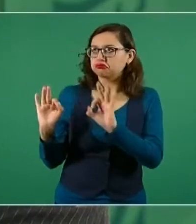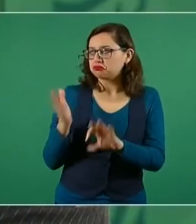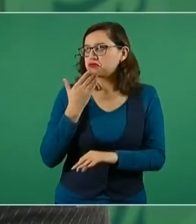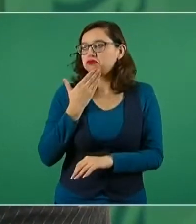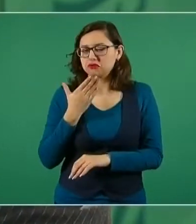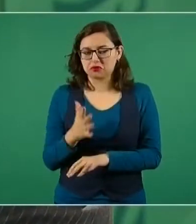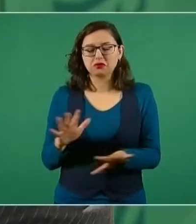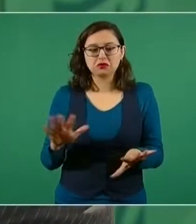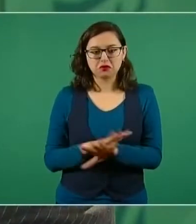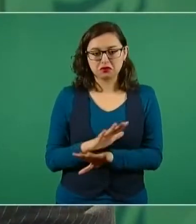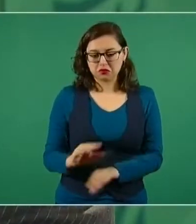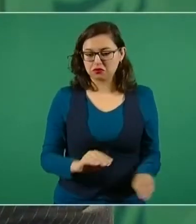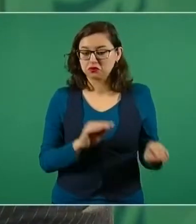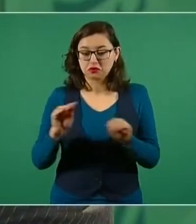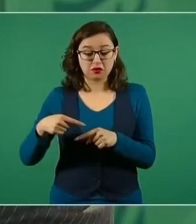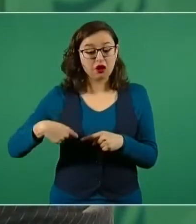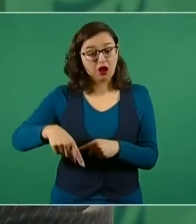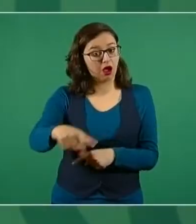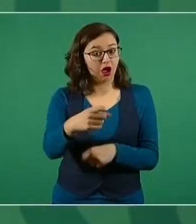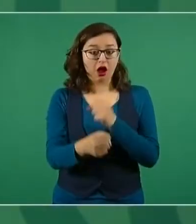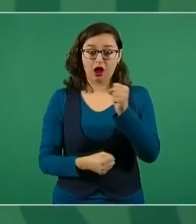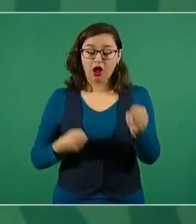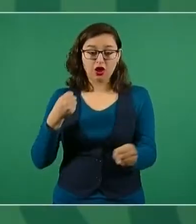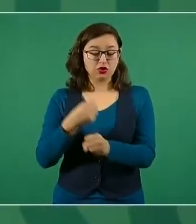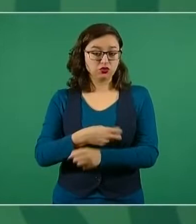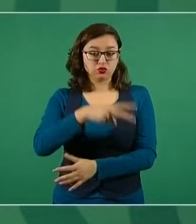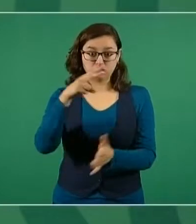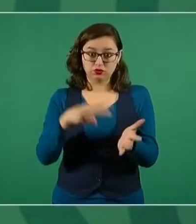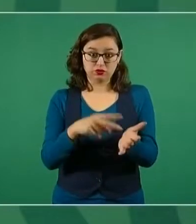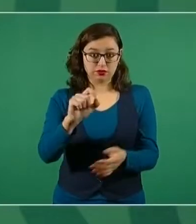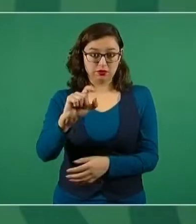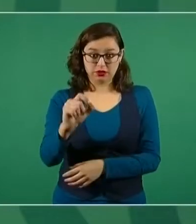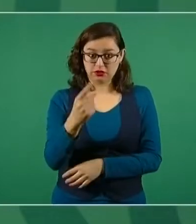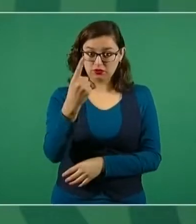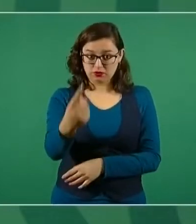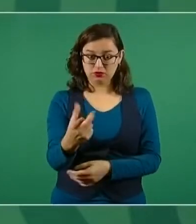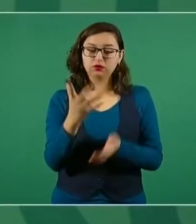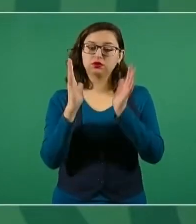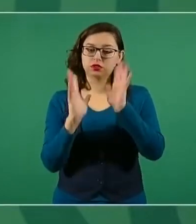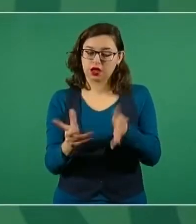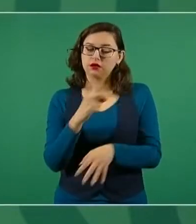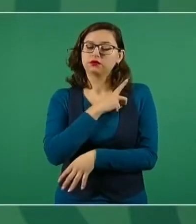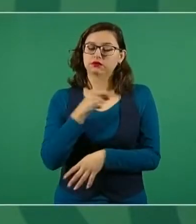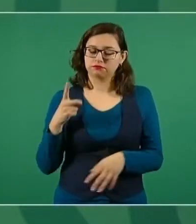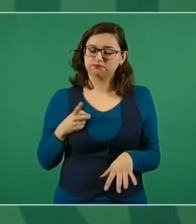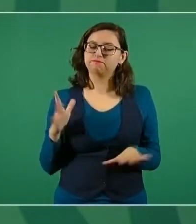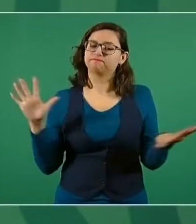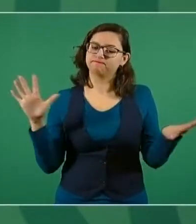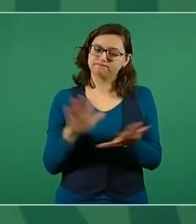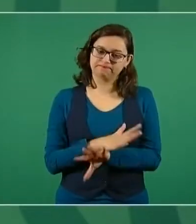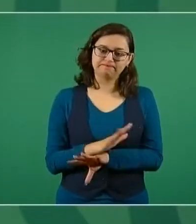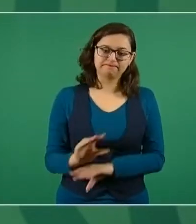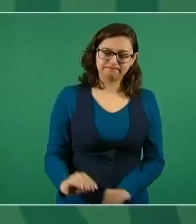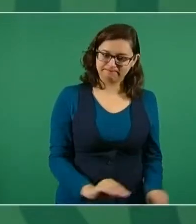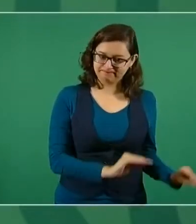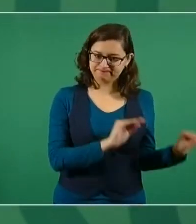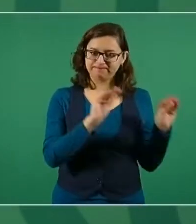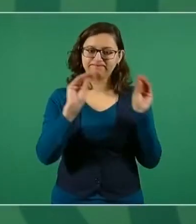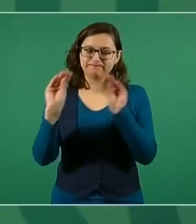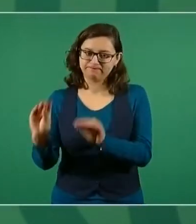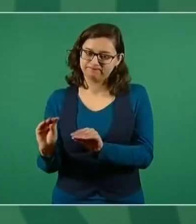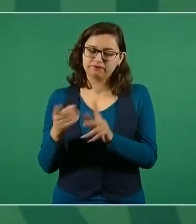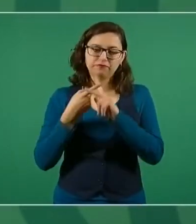a finales de este año tenemos ya que empezar la mudanza